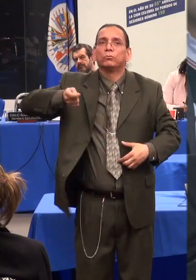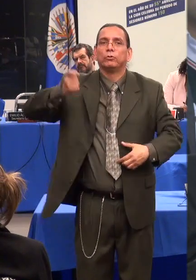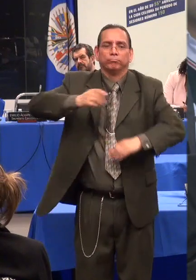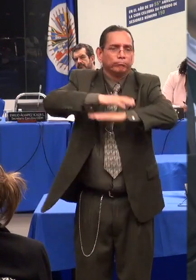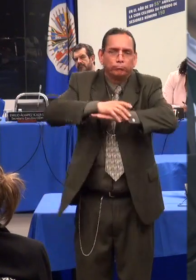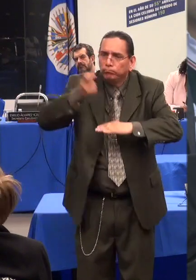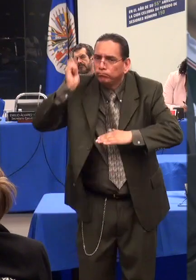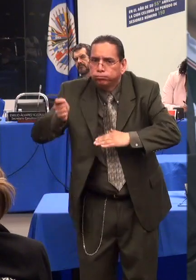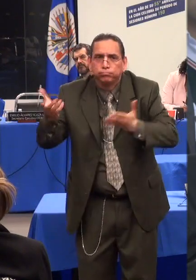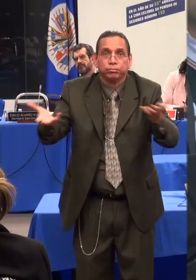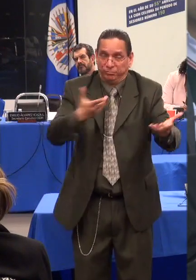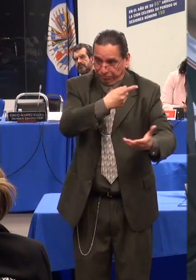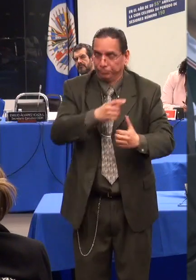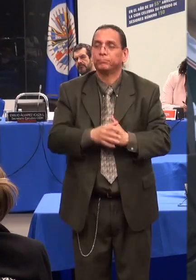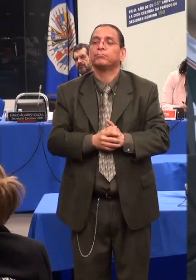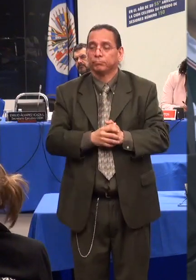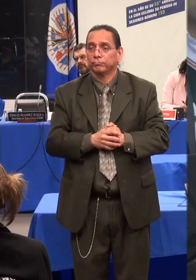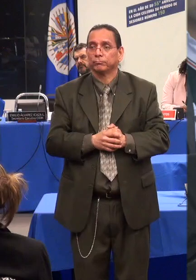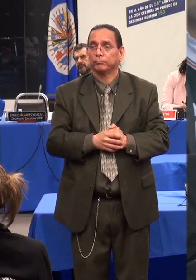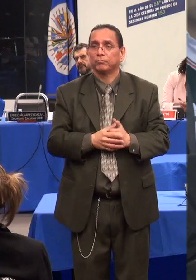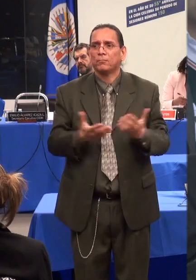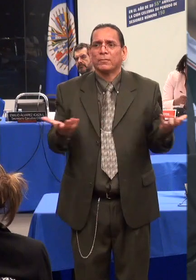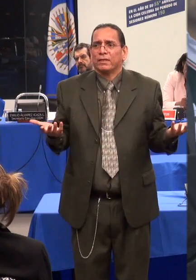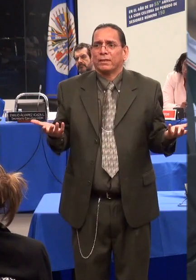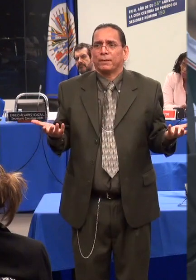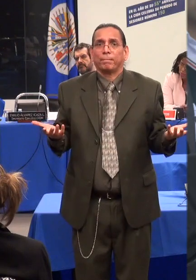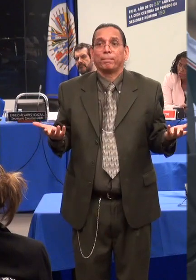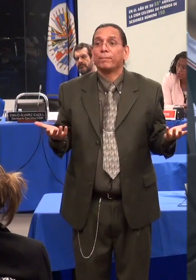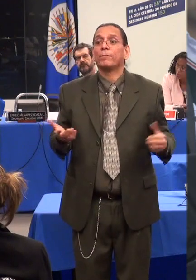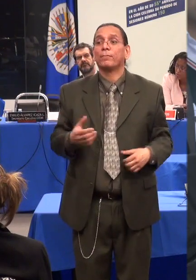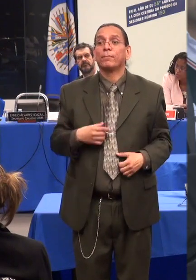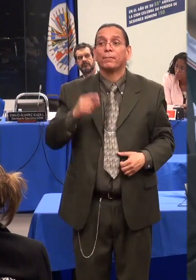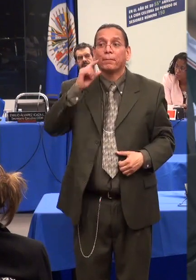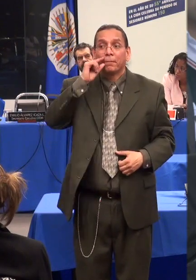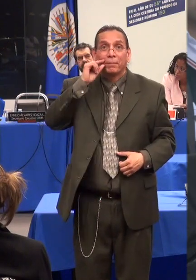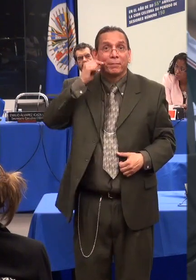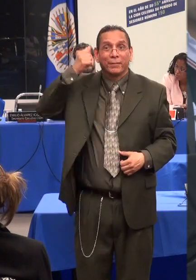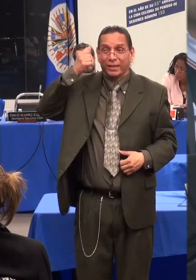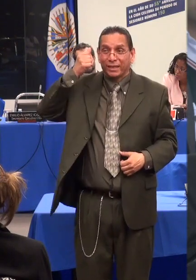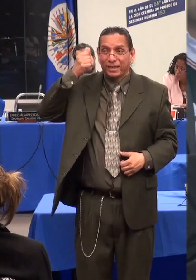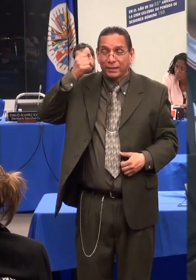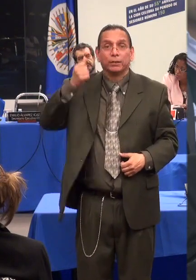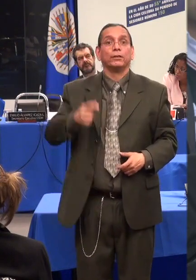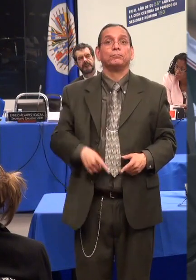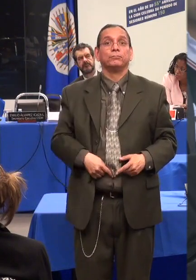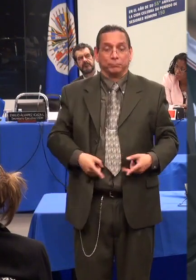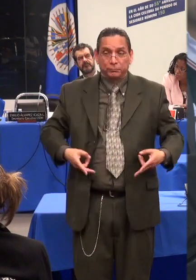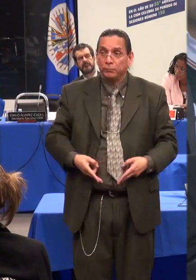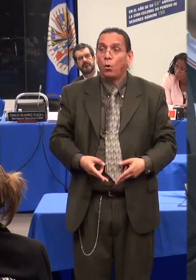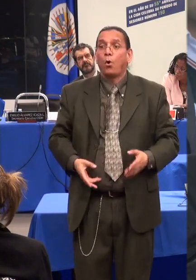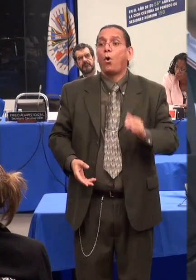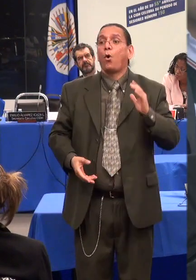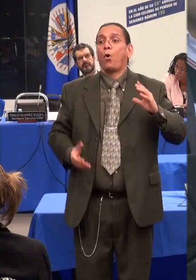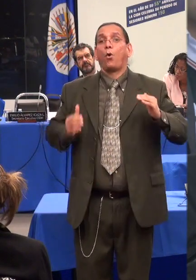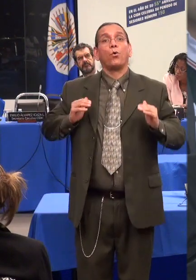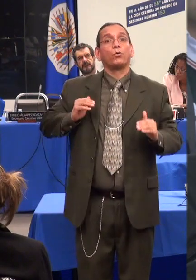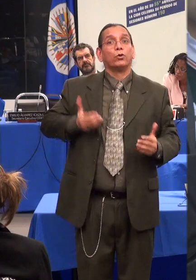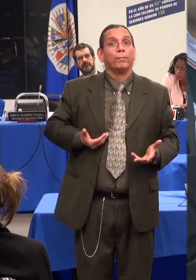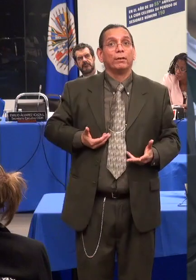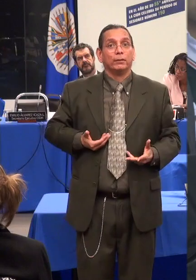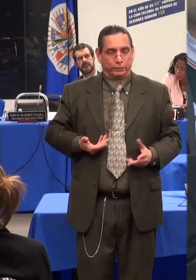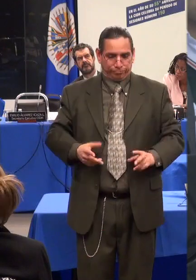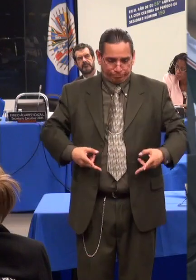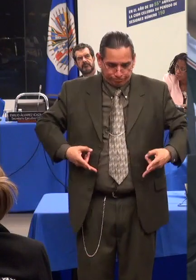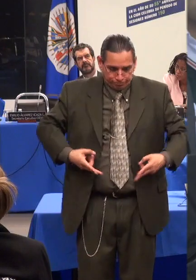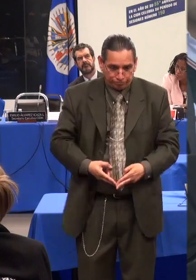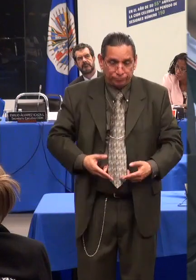para no tener tampoco hijos en su vida. La interdicción es que una